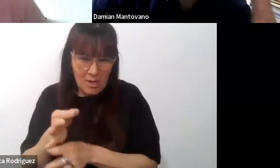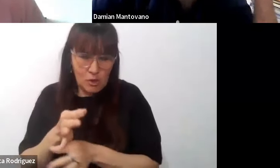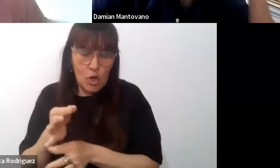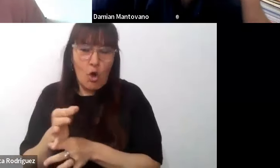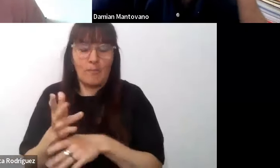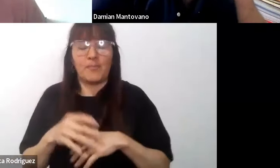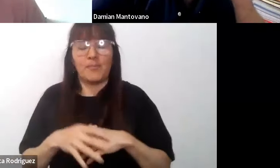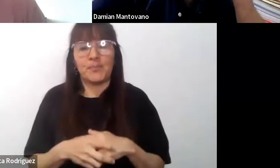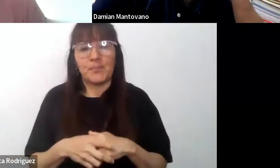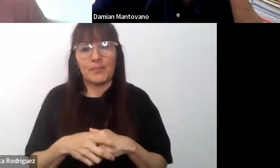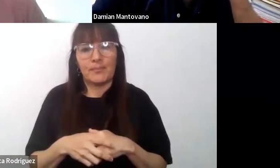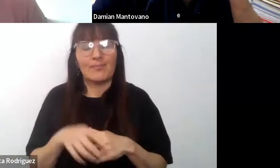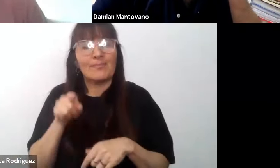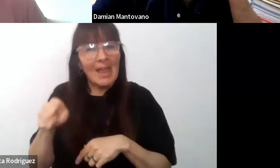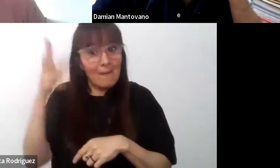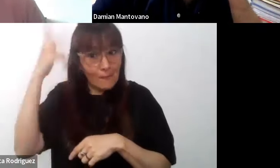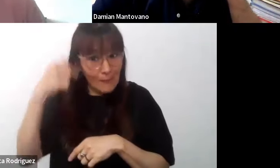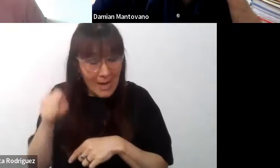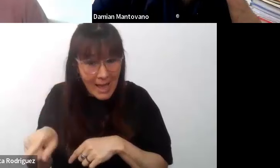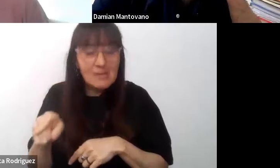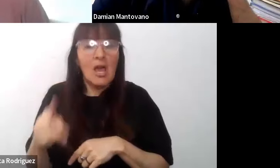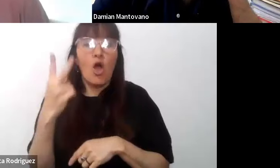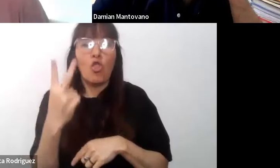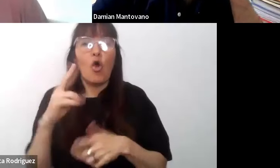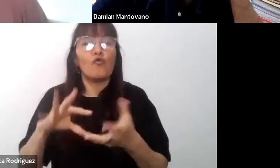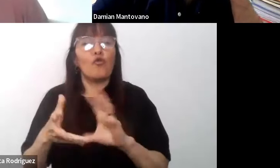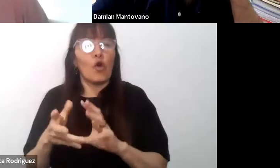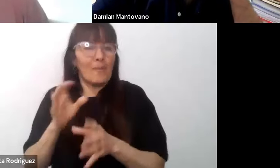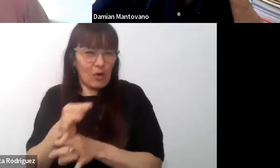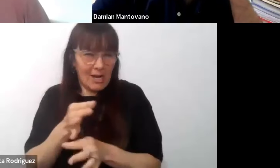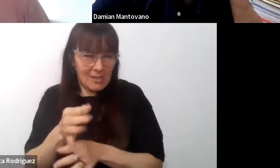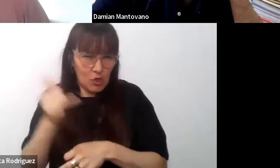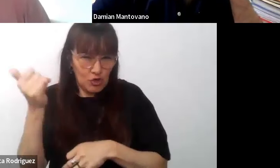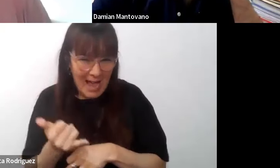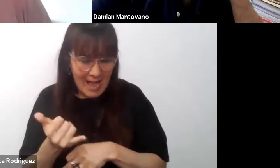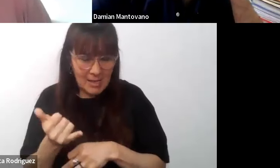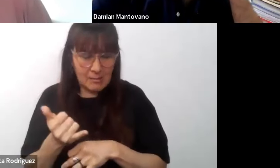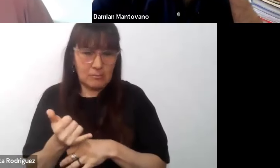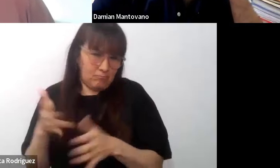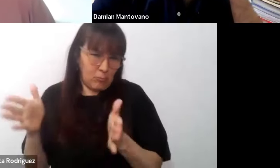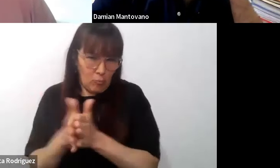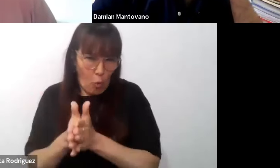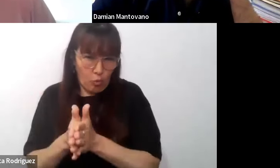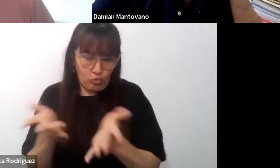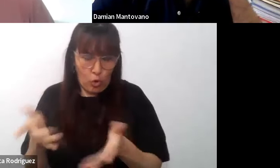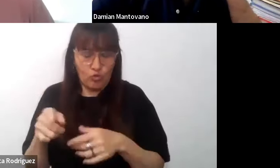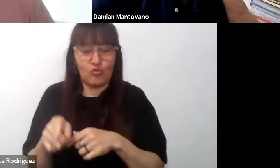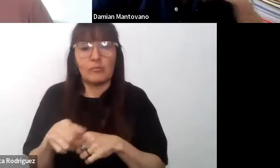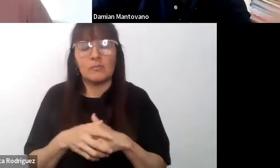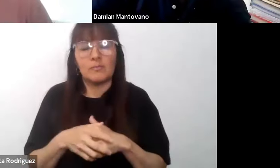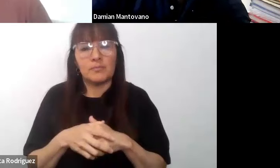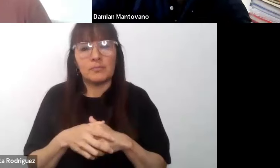para decir que hay realmente dos modos de escolarización en Francia que cohabitan. Un modo de